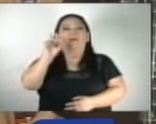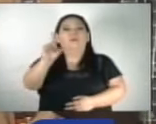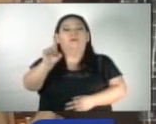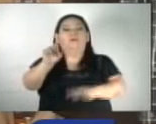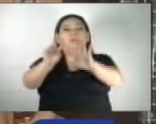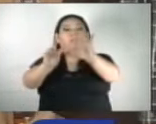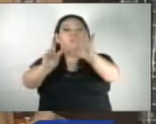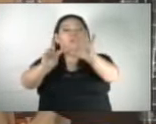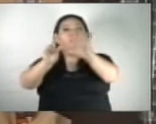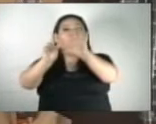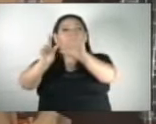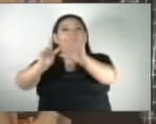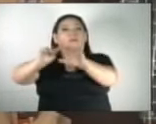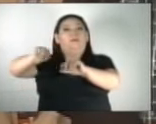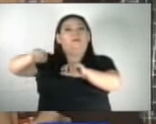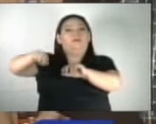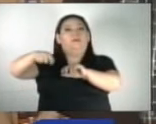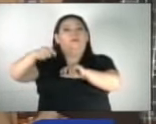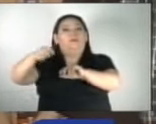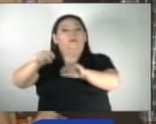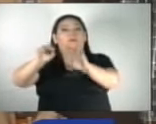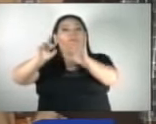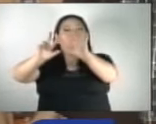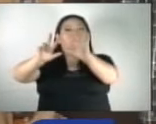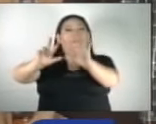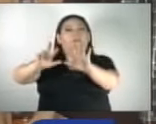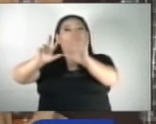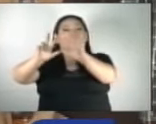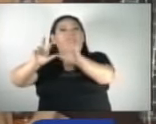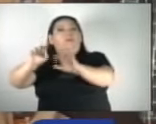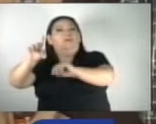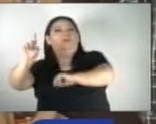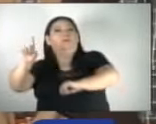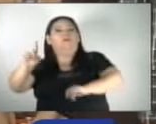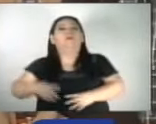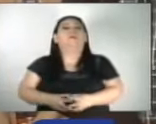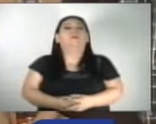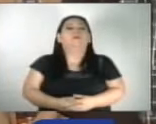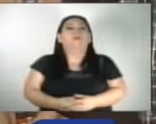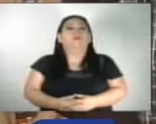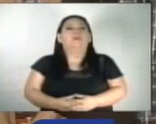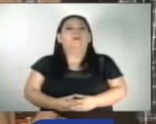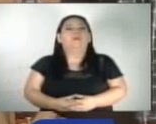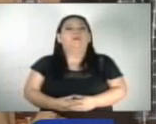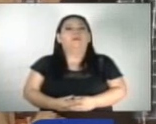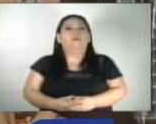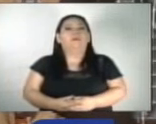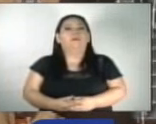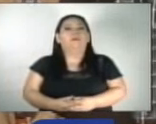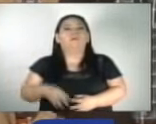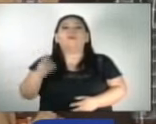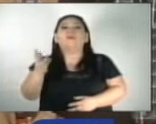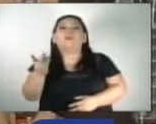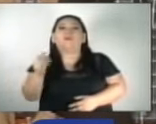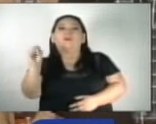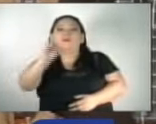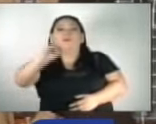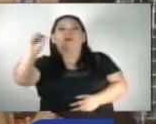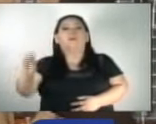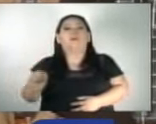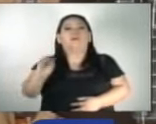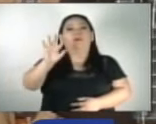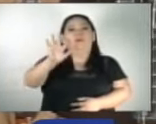ciento setenta y siete mil ocho ciento ochenta y uno con un